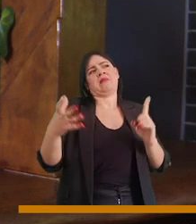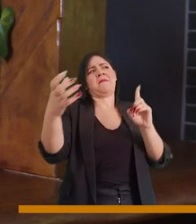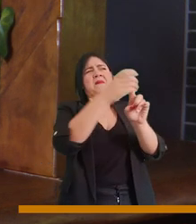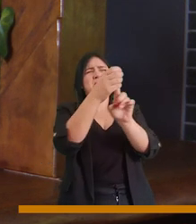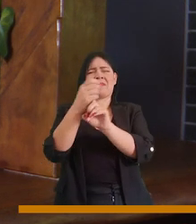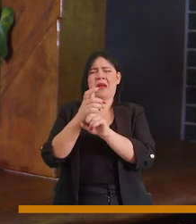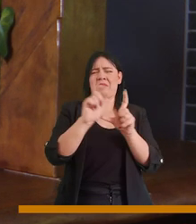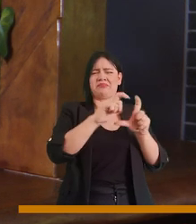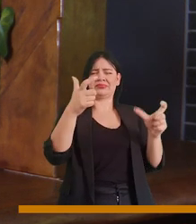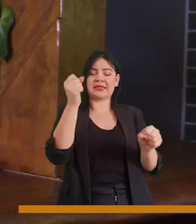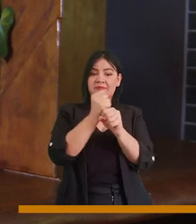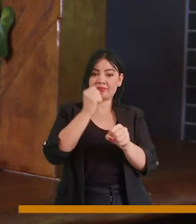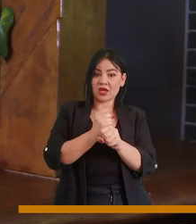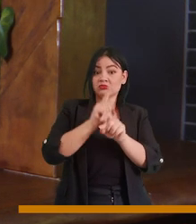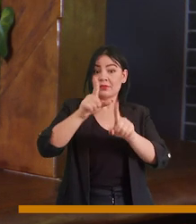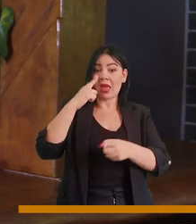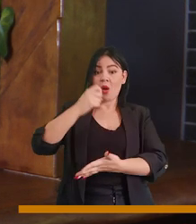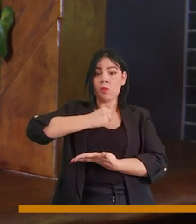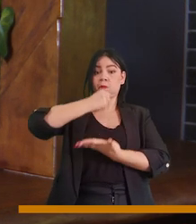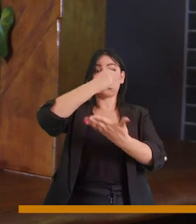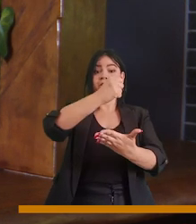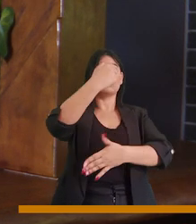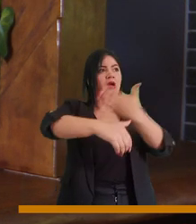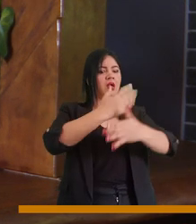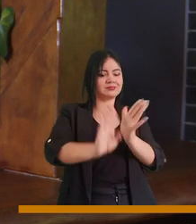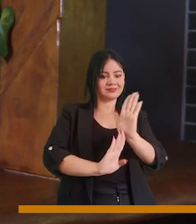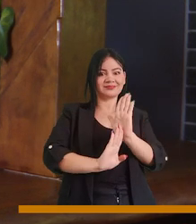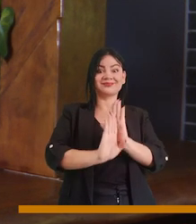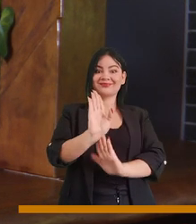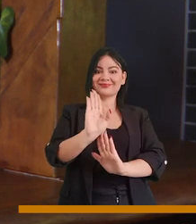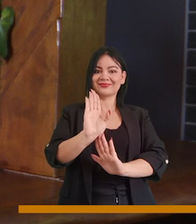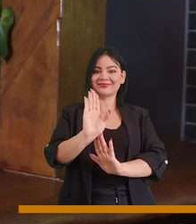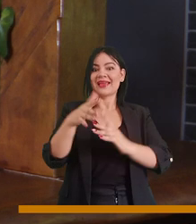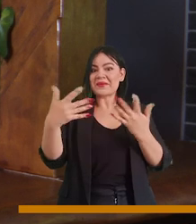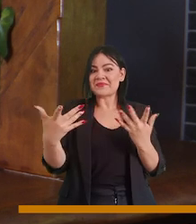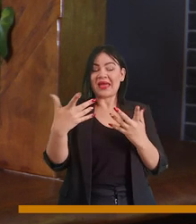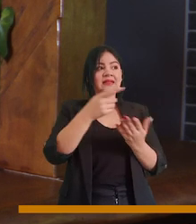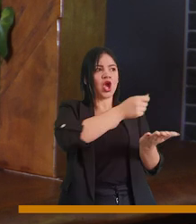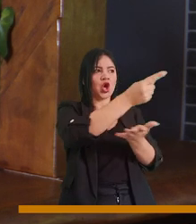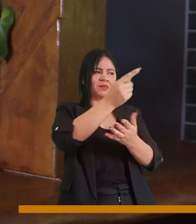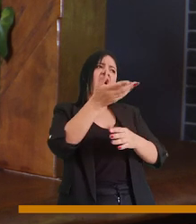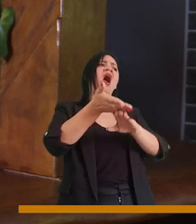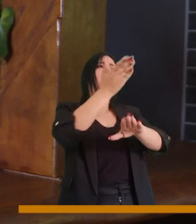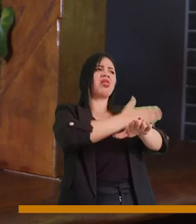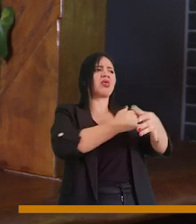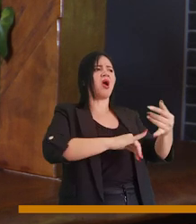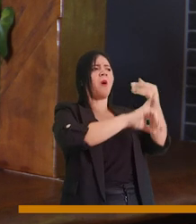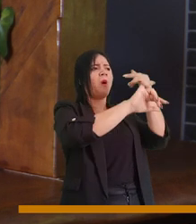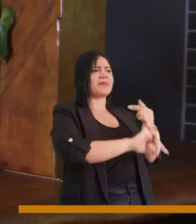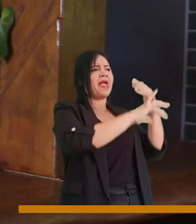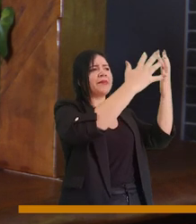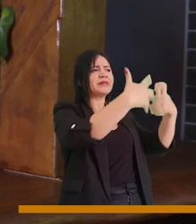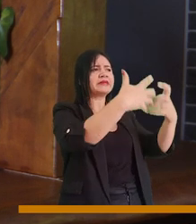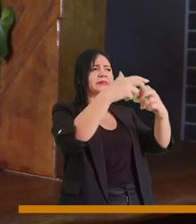incentivado la generación de inversión y desarrollo, ha diversificado la economía que antes dependía de